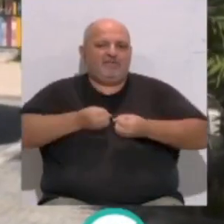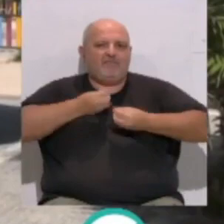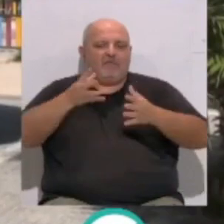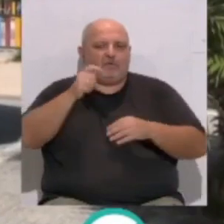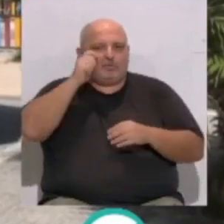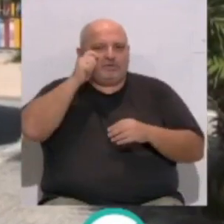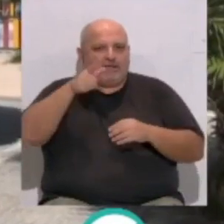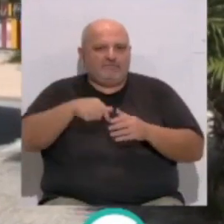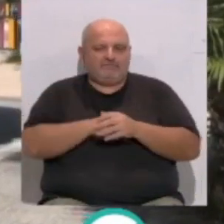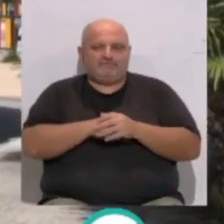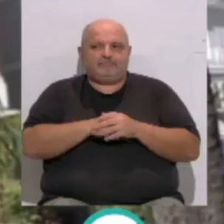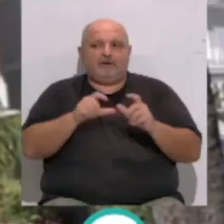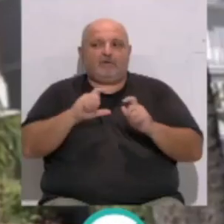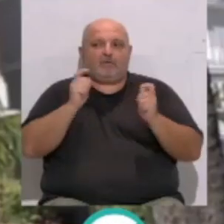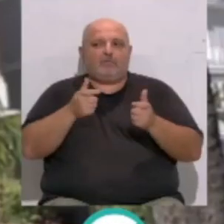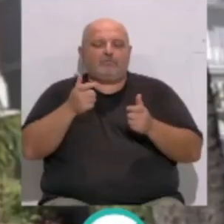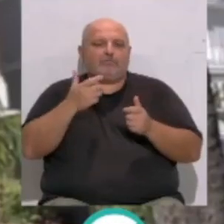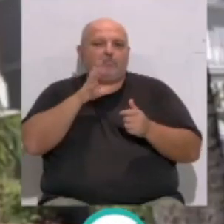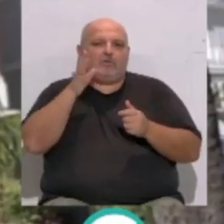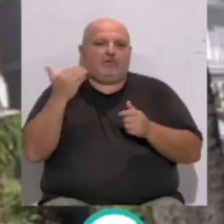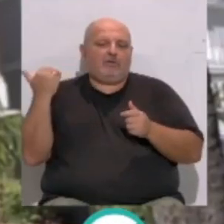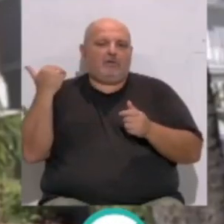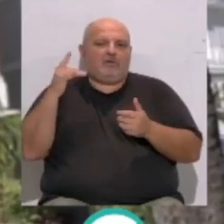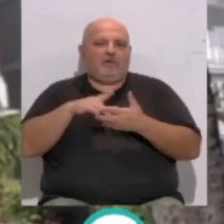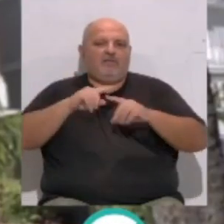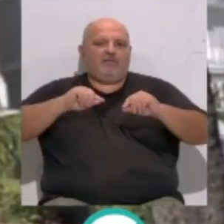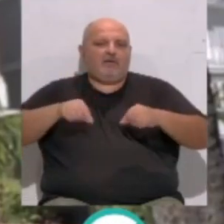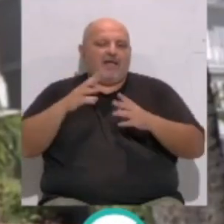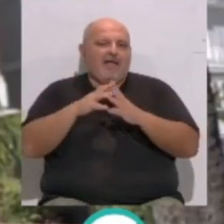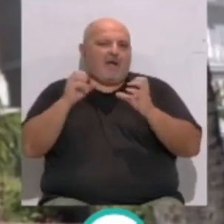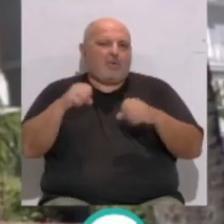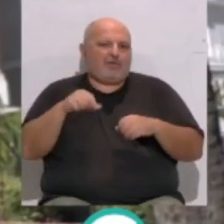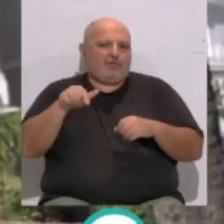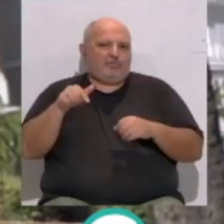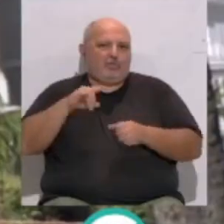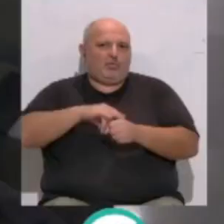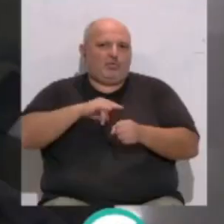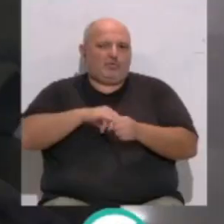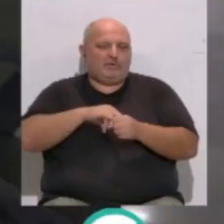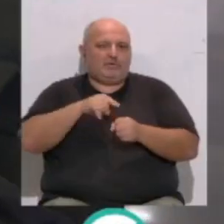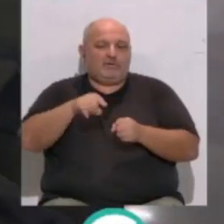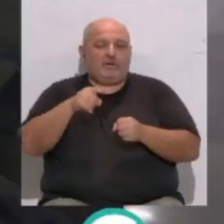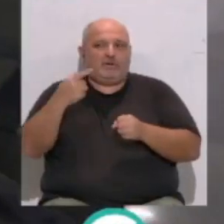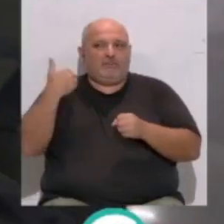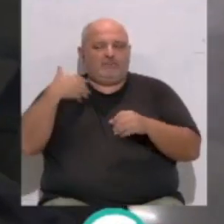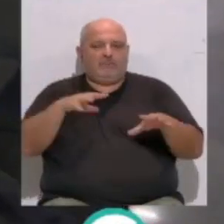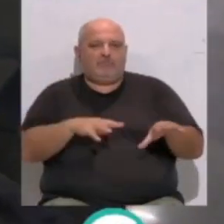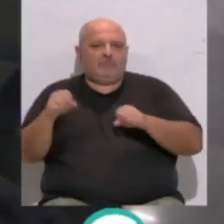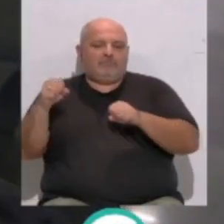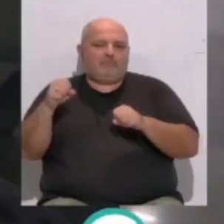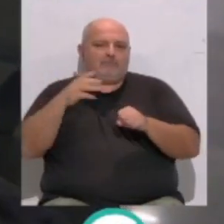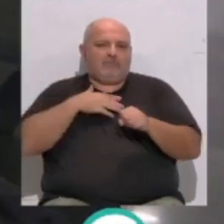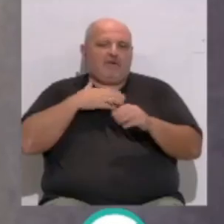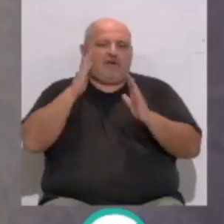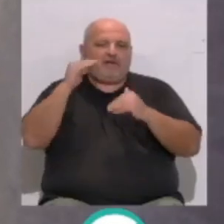turística. Esta reunión se ha producido poco después de la firma del acuerdo de este mismo lunes por el que la entidad se encargará de la atención al público